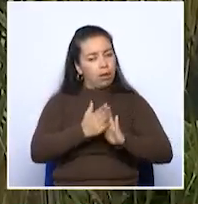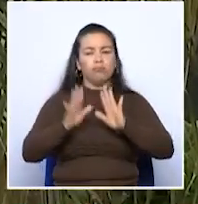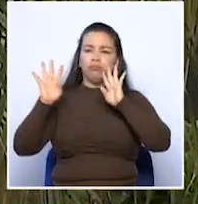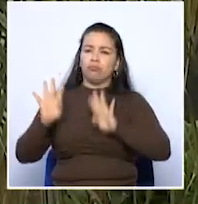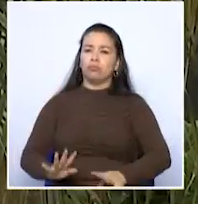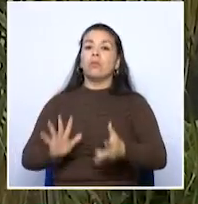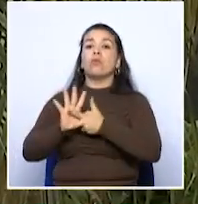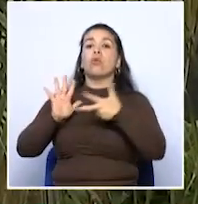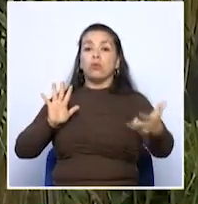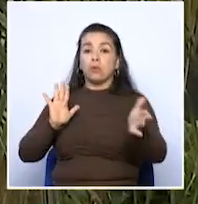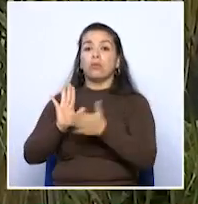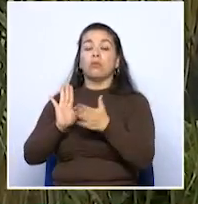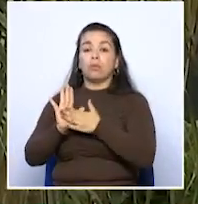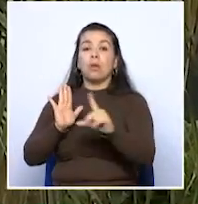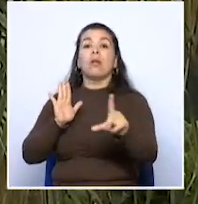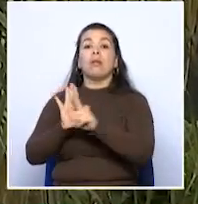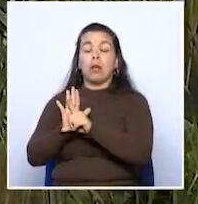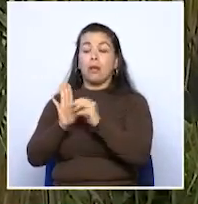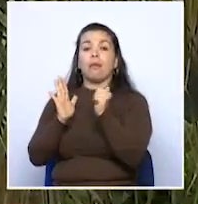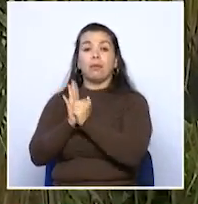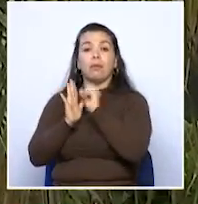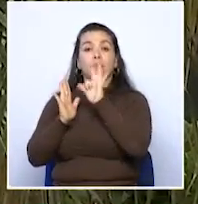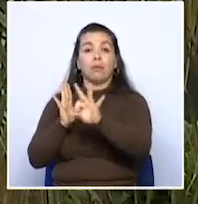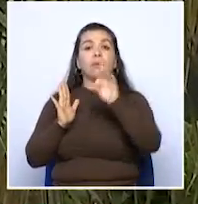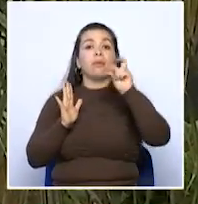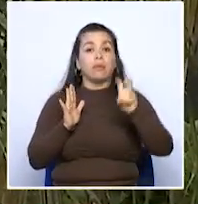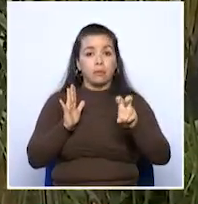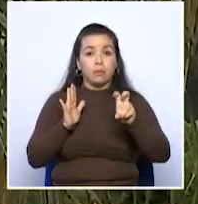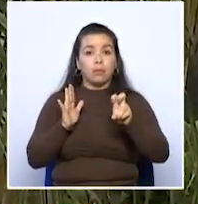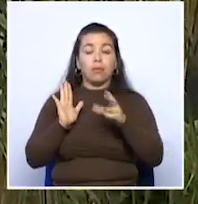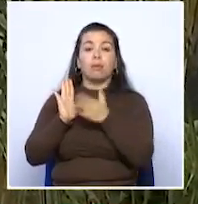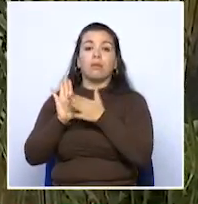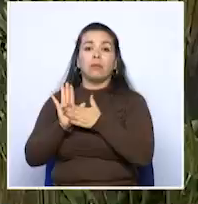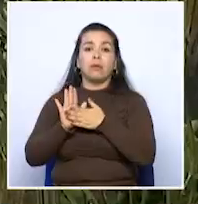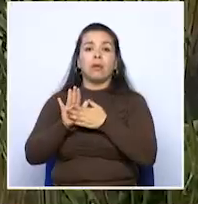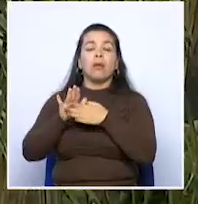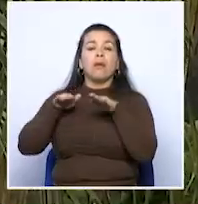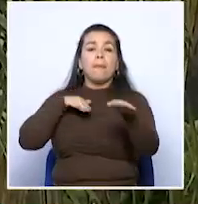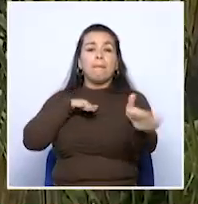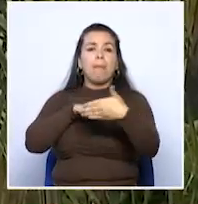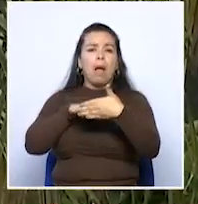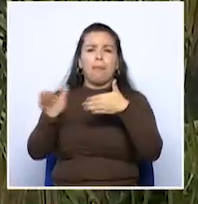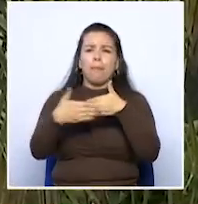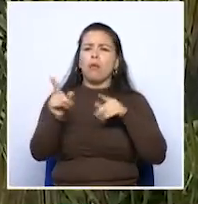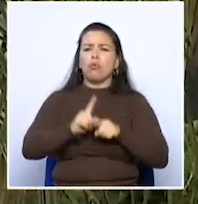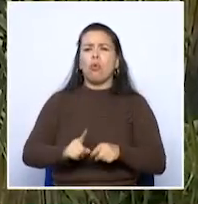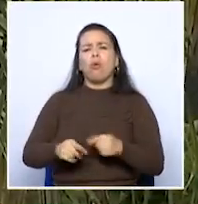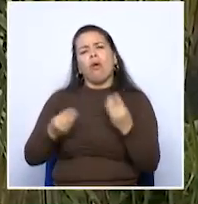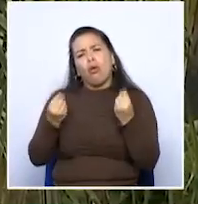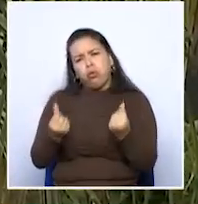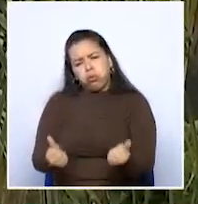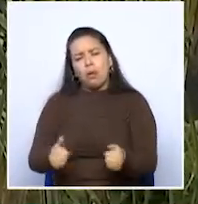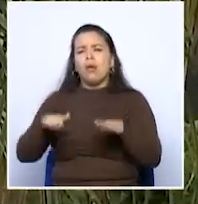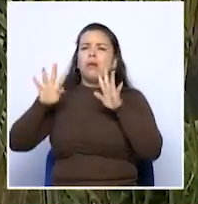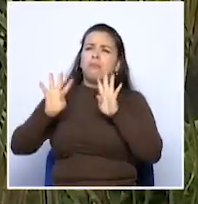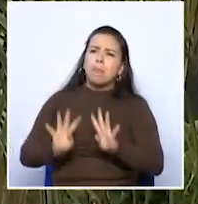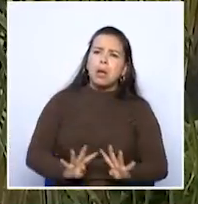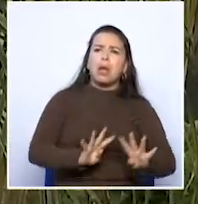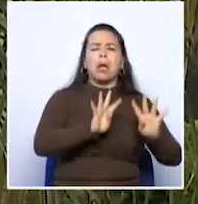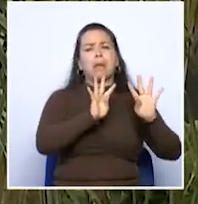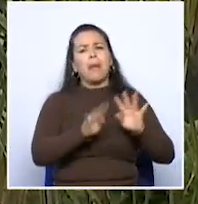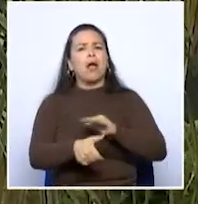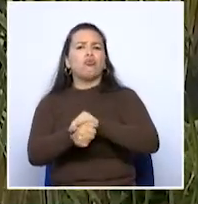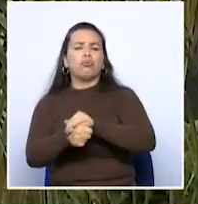Constitución y la ley nos lo permiten en su artículo 37 de no bloquear calles y no hacer una marcha muy lenta, una marcha pacífica planta ortuga